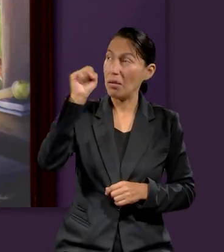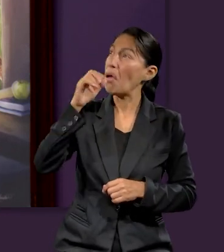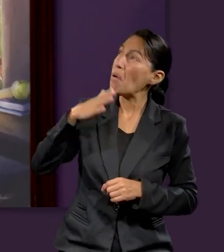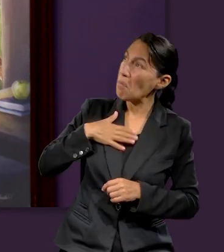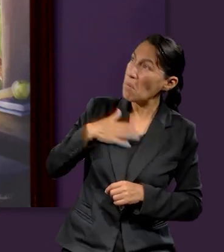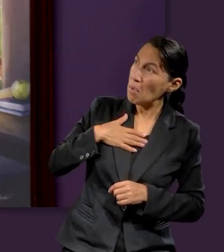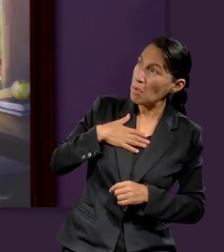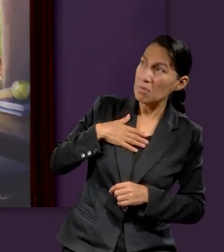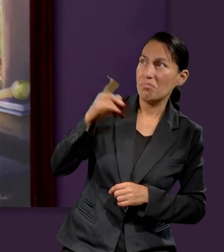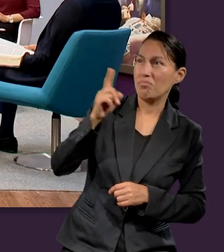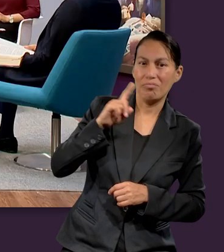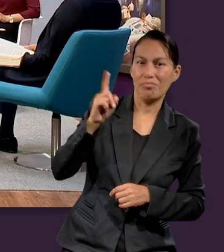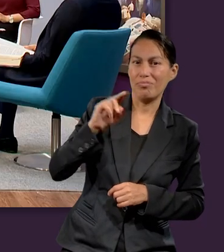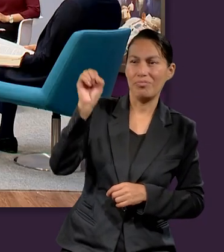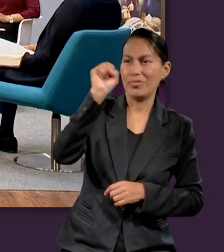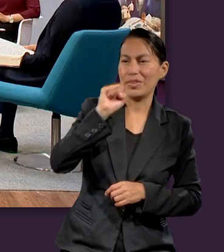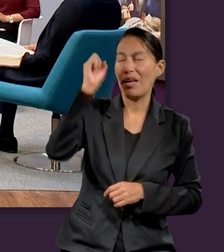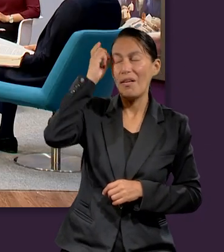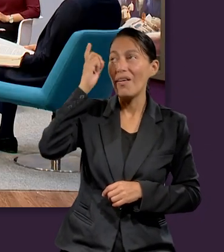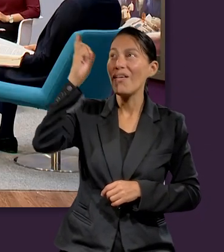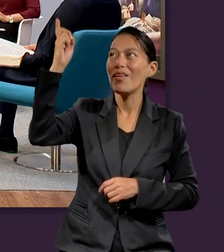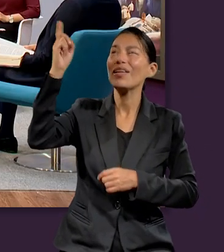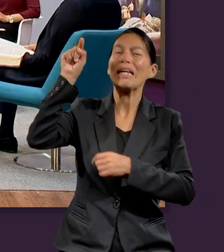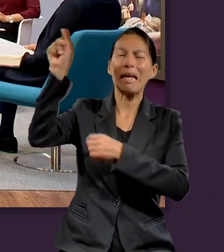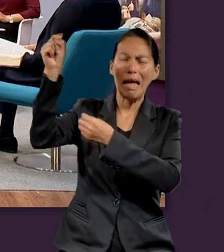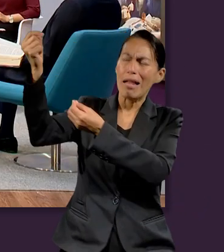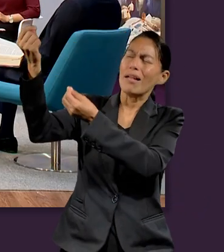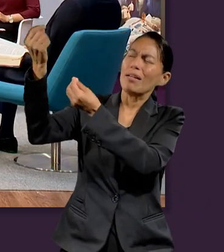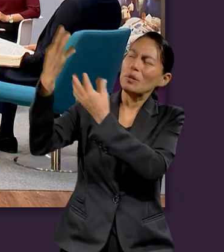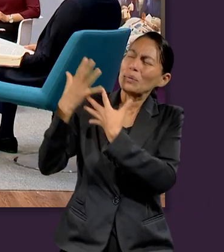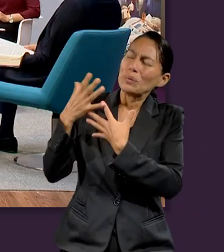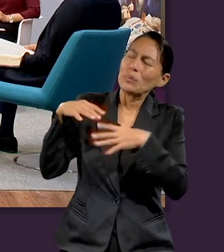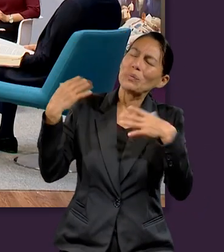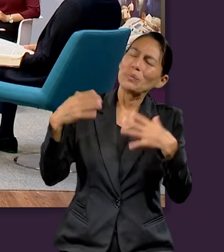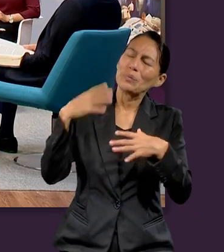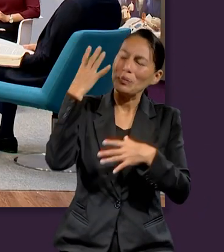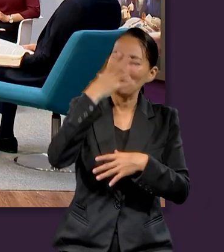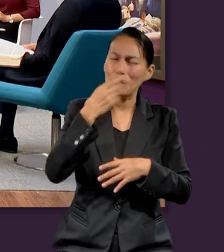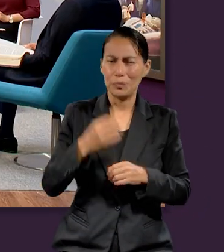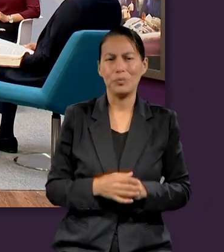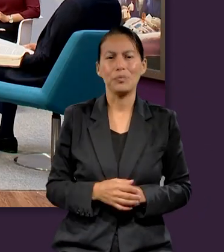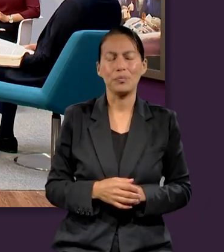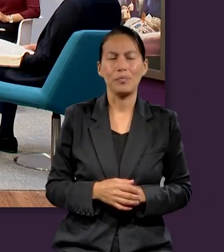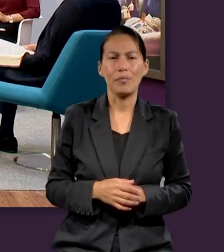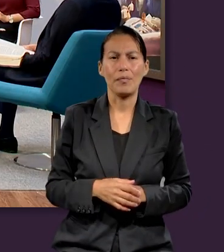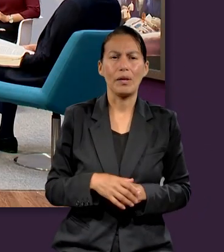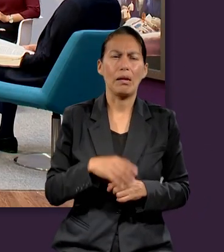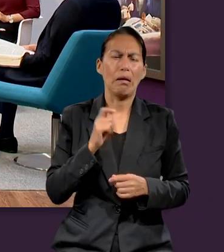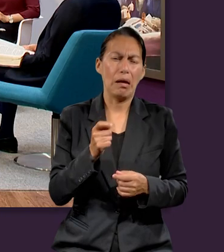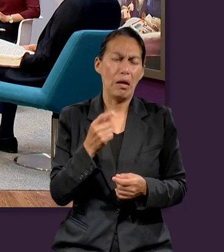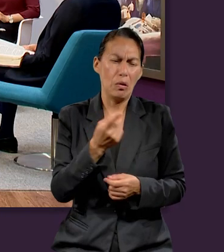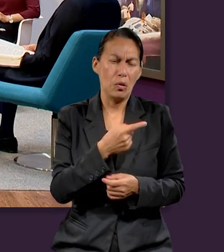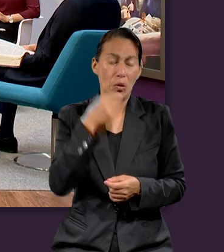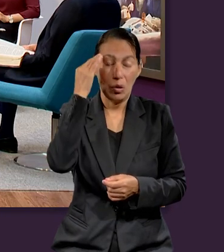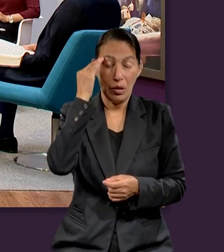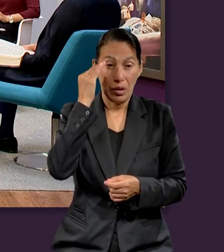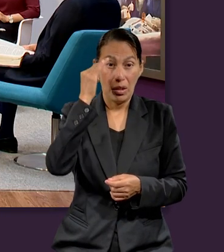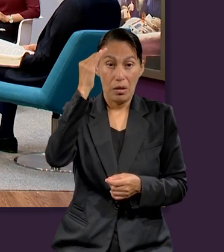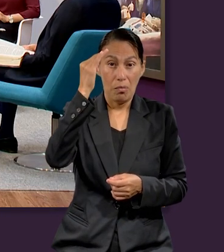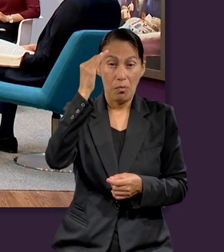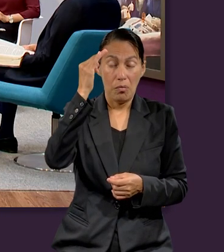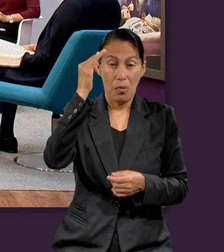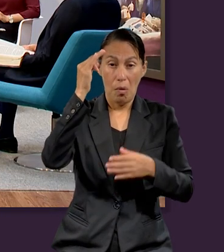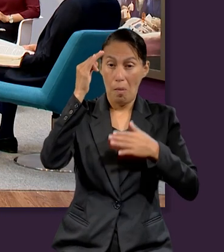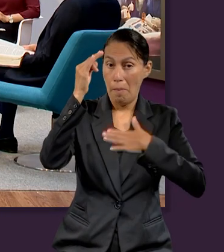propiedad de Él, no son propiedad nuestra. Eso quiere decir que si nosotros tenemos un don, un